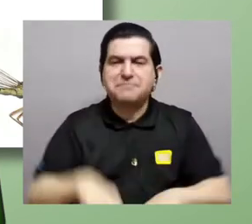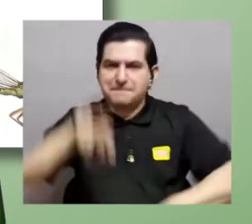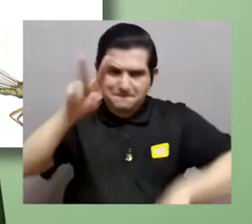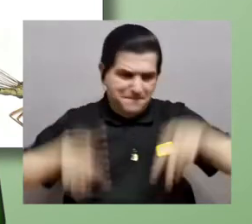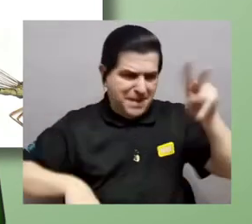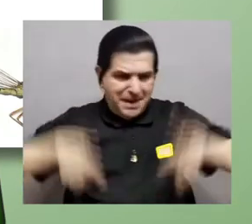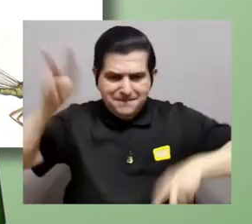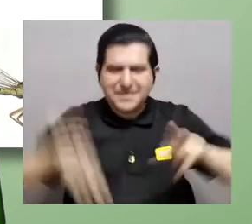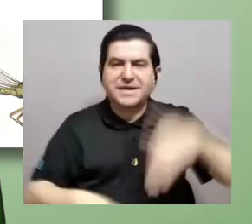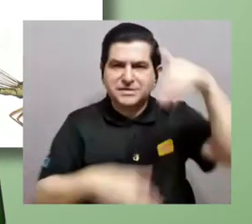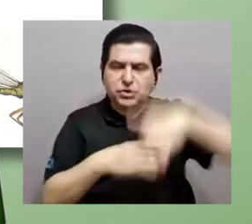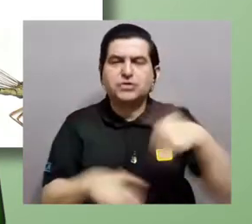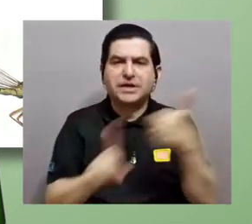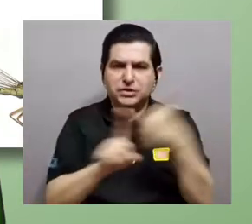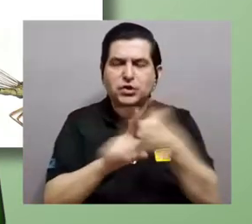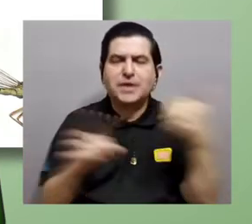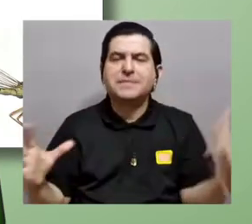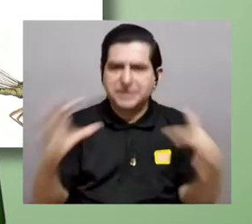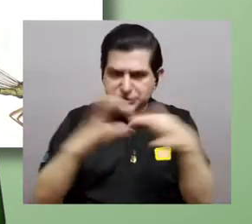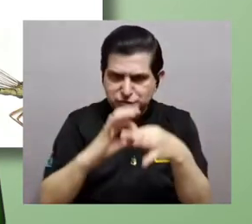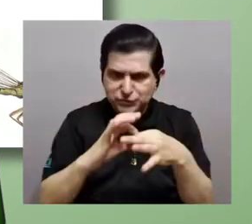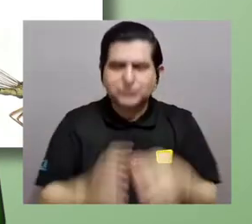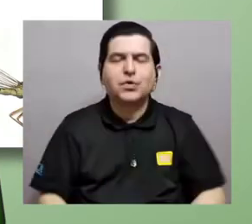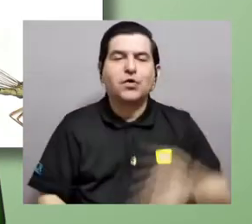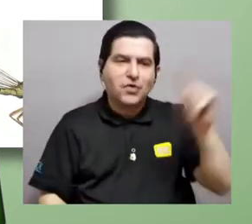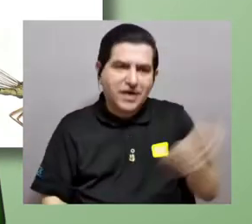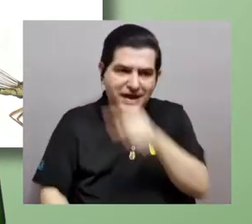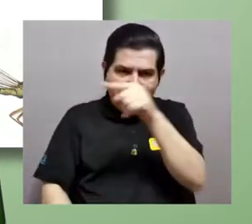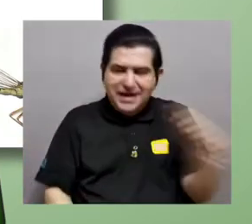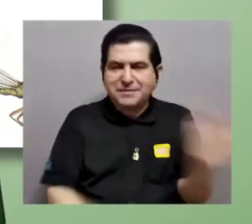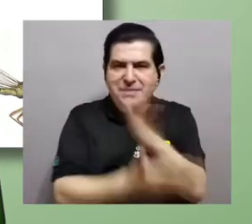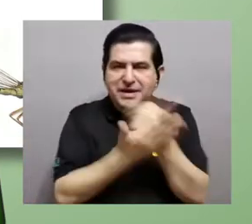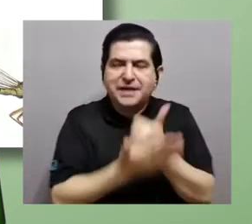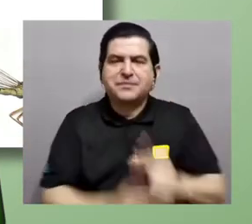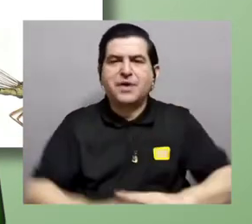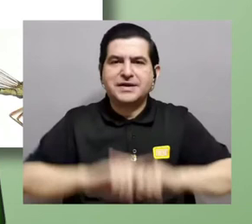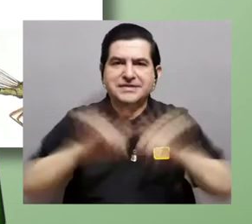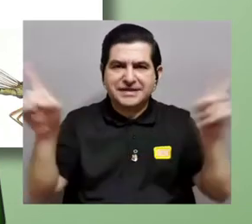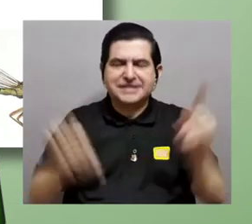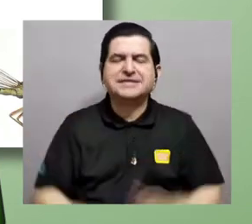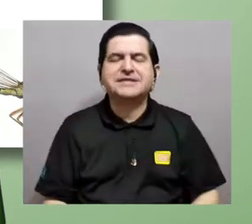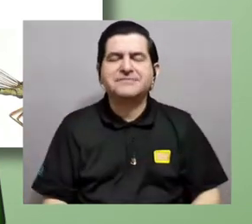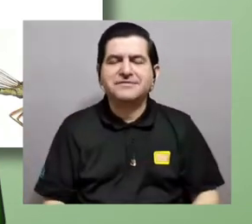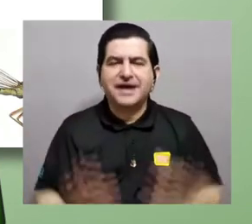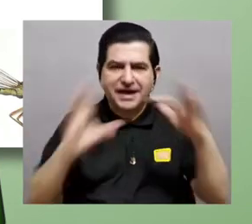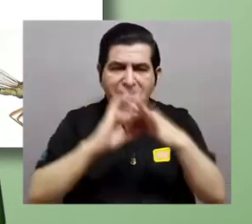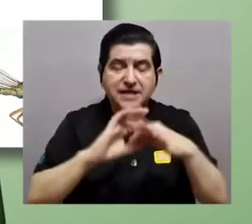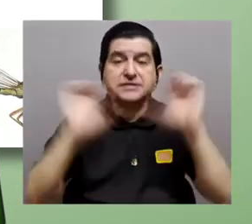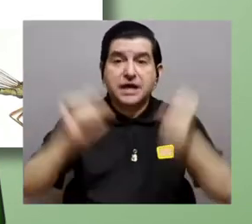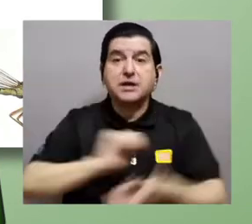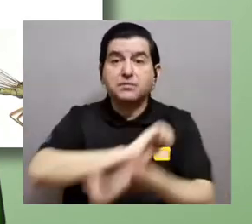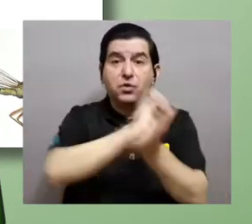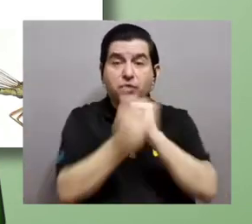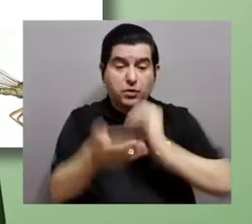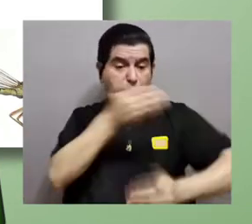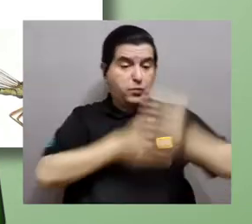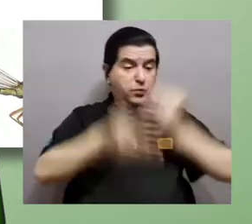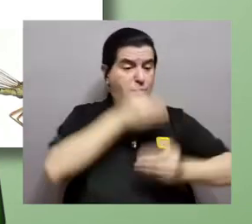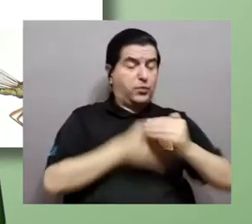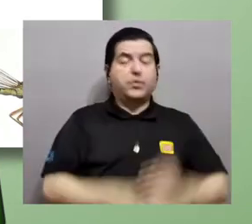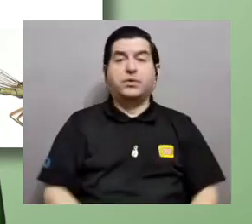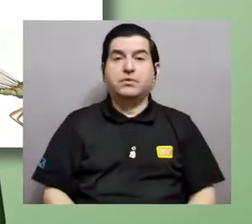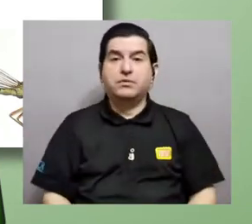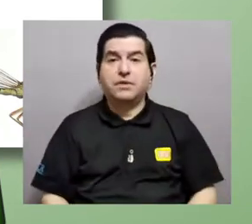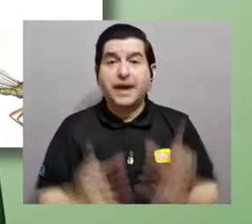dentro del mismo sexo, eliminar parte de las diferencias sexuales y llegar a revertirlas. De manera que, en